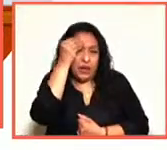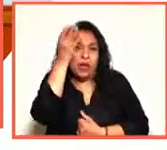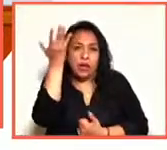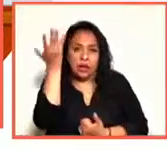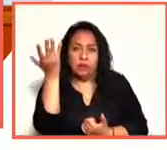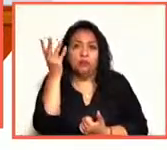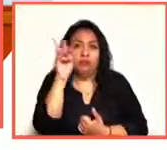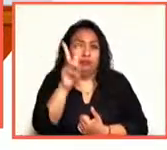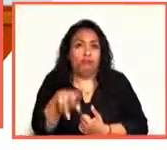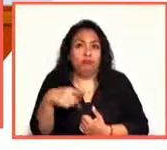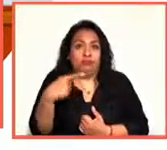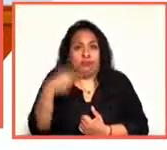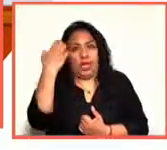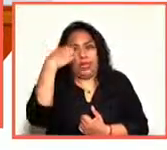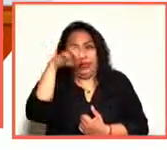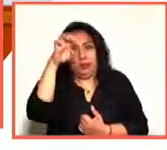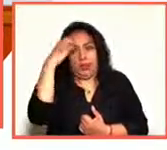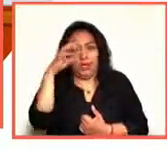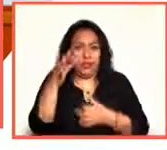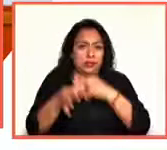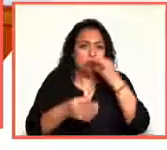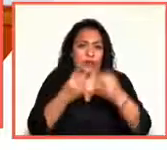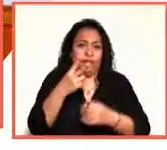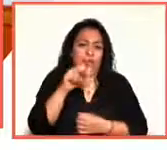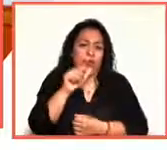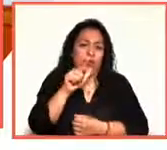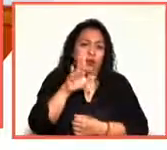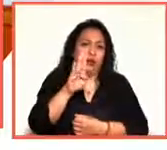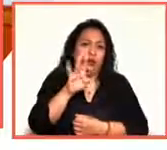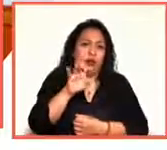Noticias veintidós, Alberto Aranda.